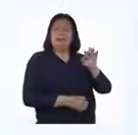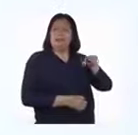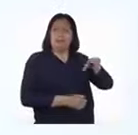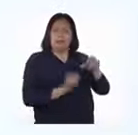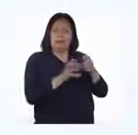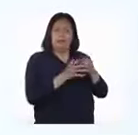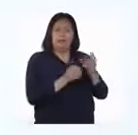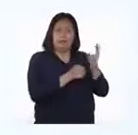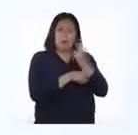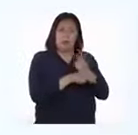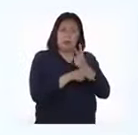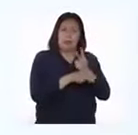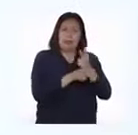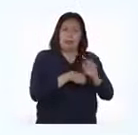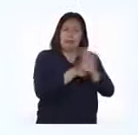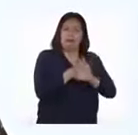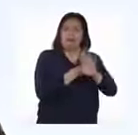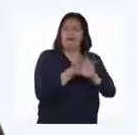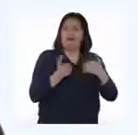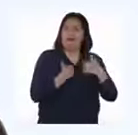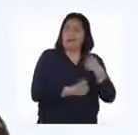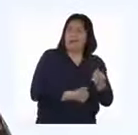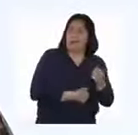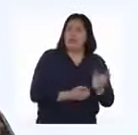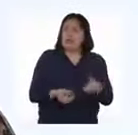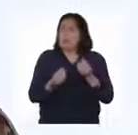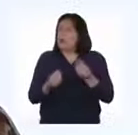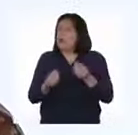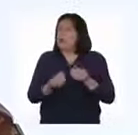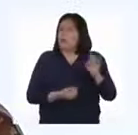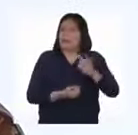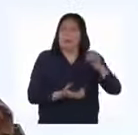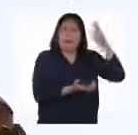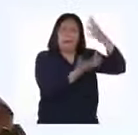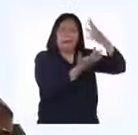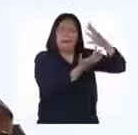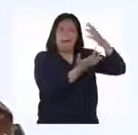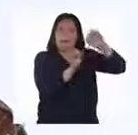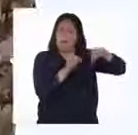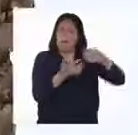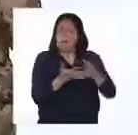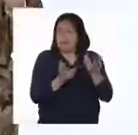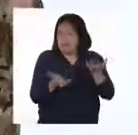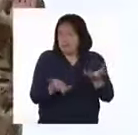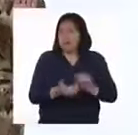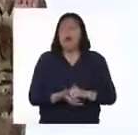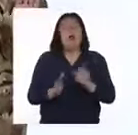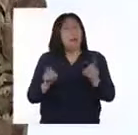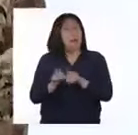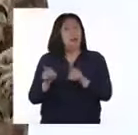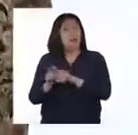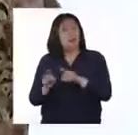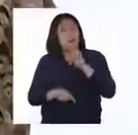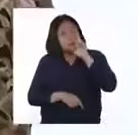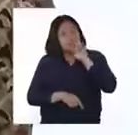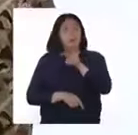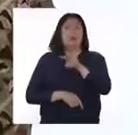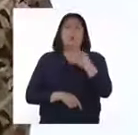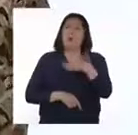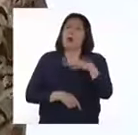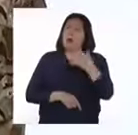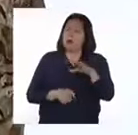cuidado y protección de las especies animales. Y de qué manera utilizan la tecnología para ello. Asimismo, vimos lo